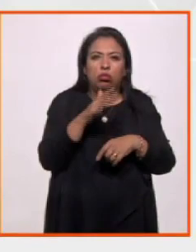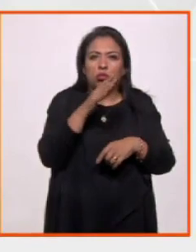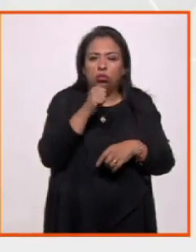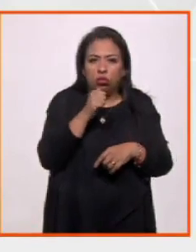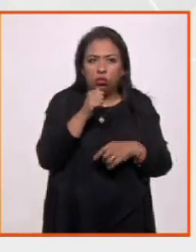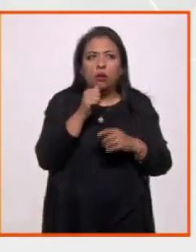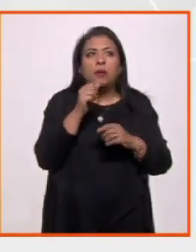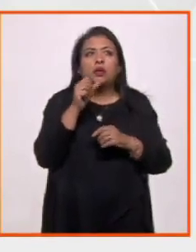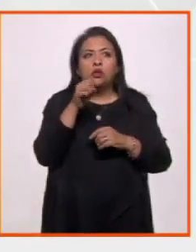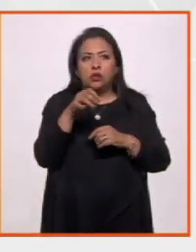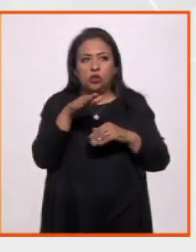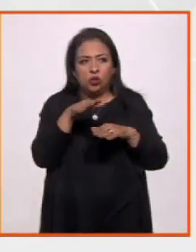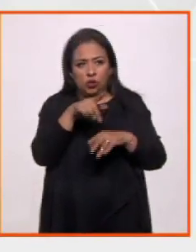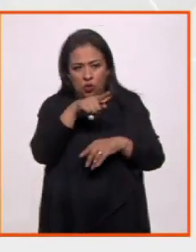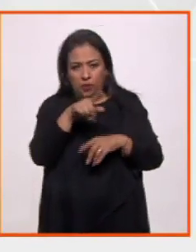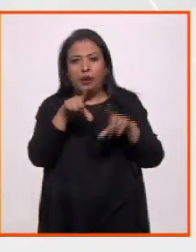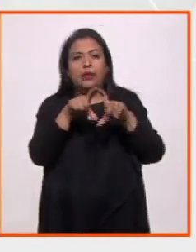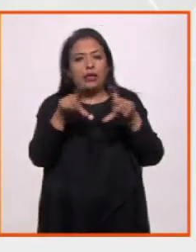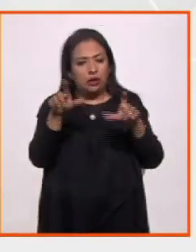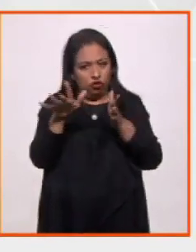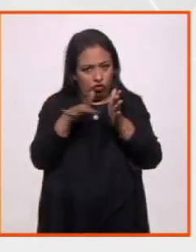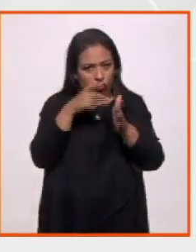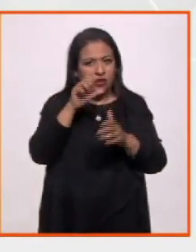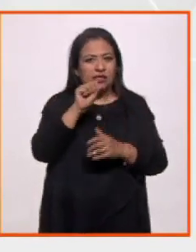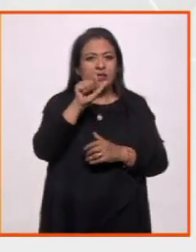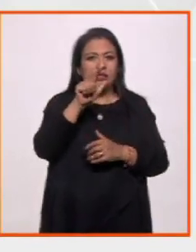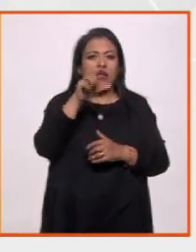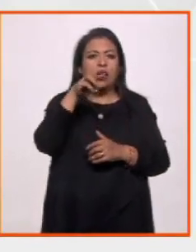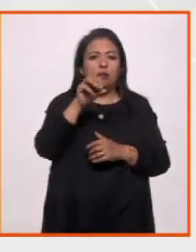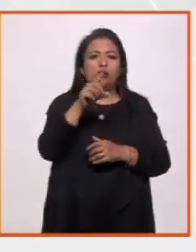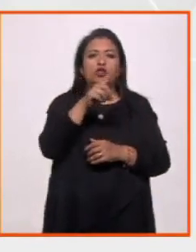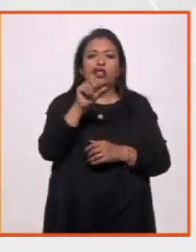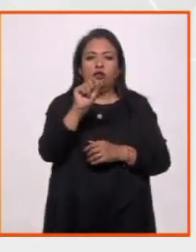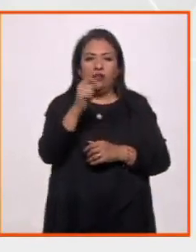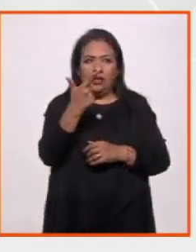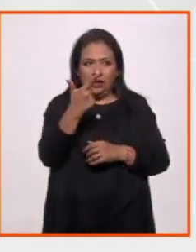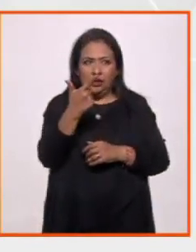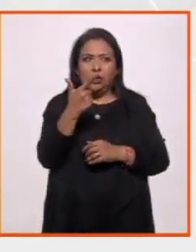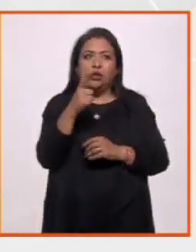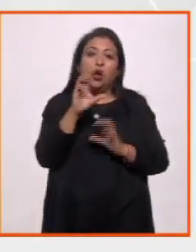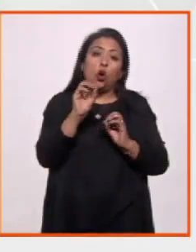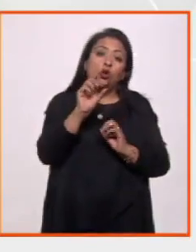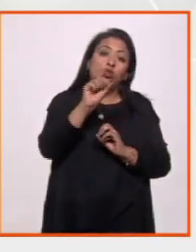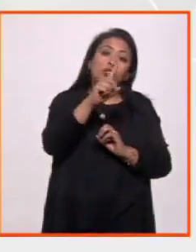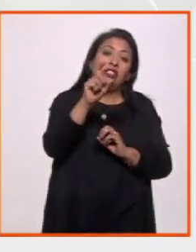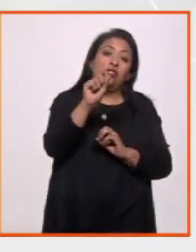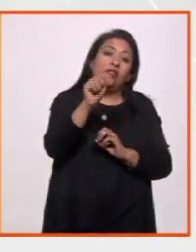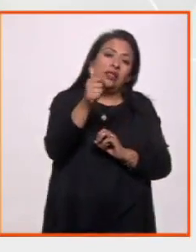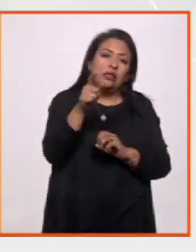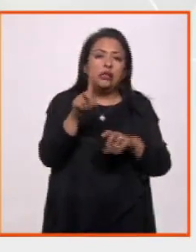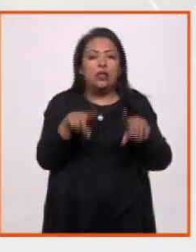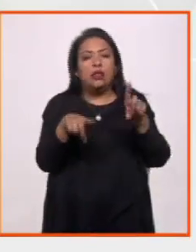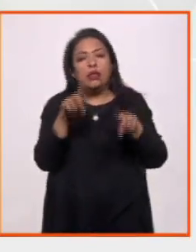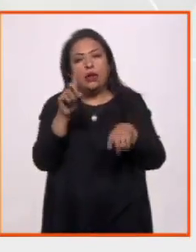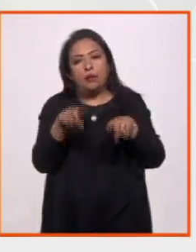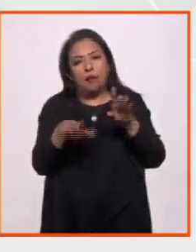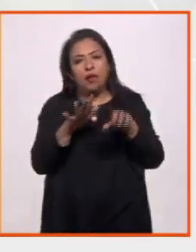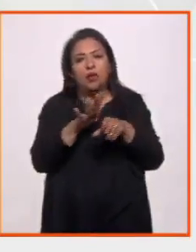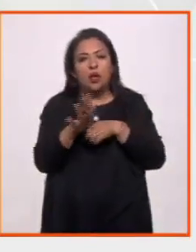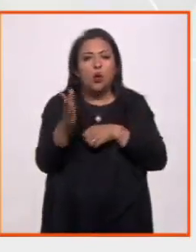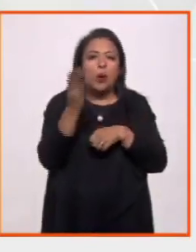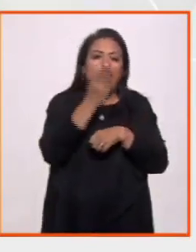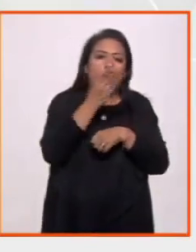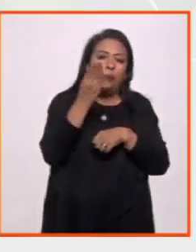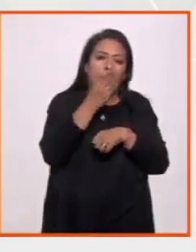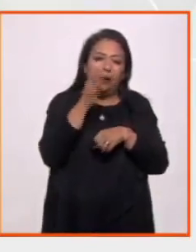está hecha sobre este texto del Salmo 127, o 126, dependiendo... De qué versión de la